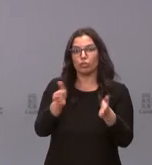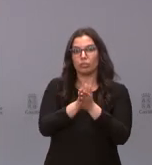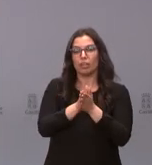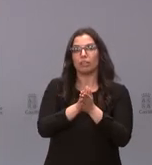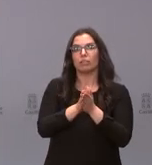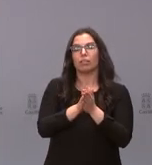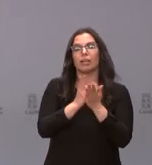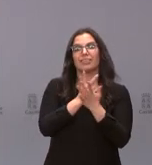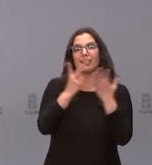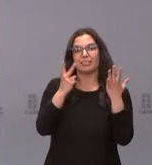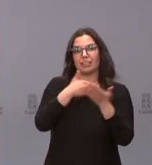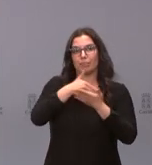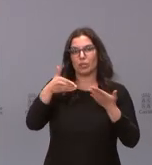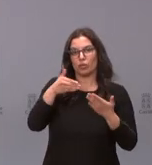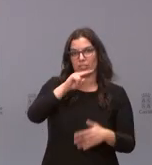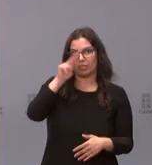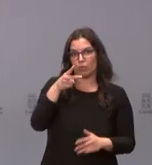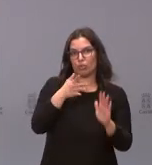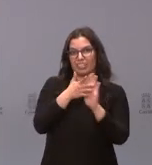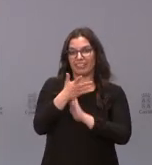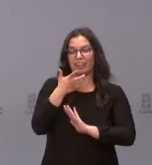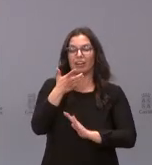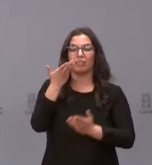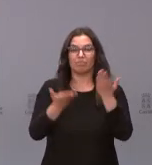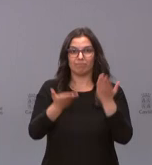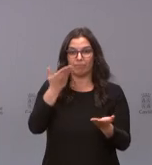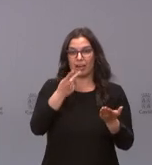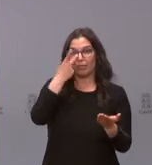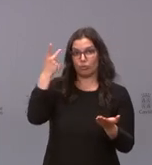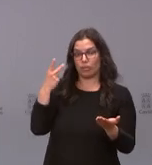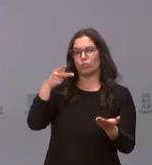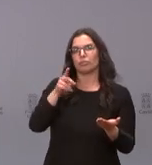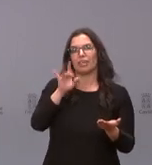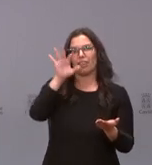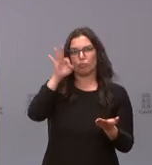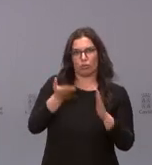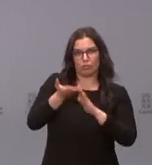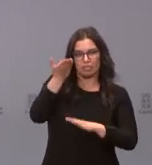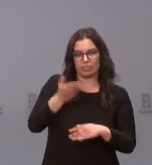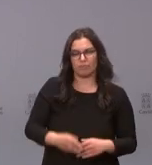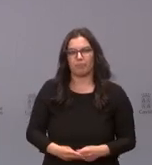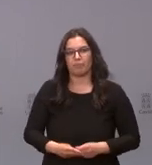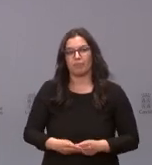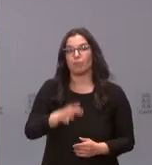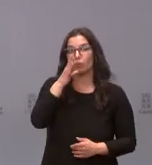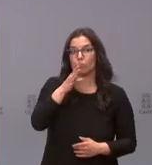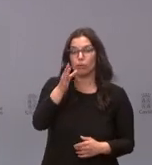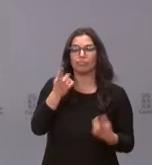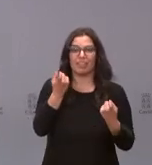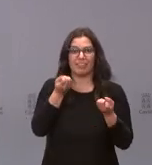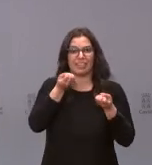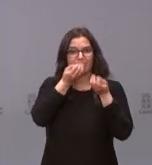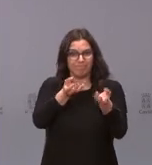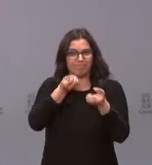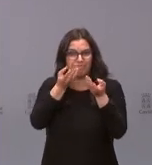de 17 millones de euros, un 15% más que en 2019, incremento motivado por la necesidad de informar a la ciudadanía